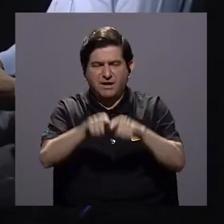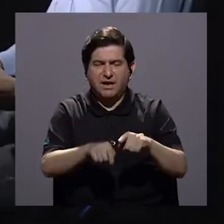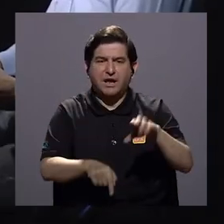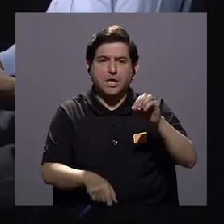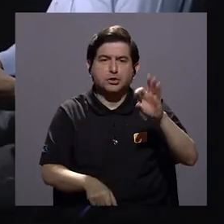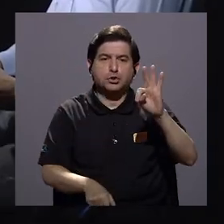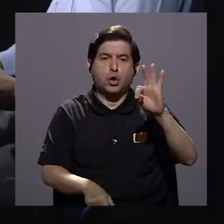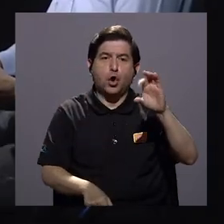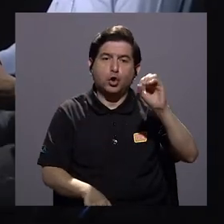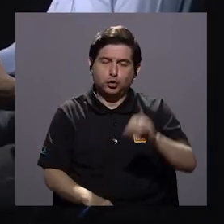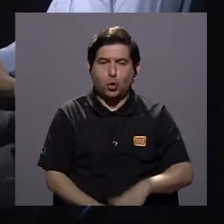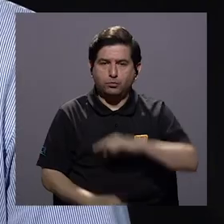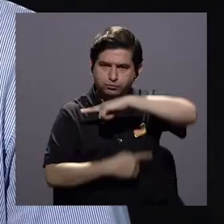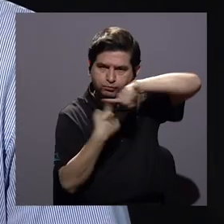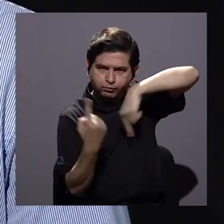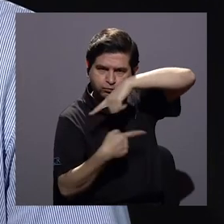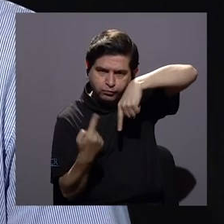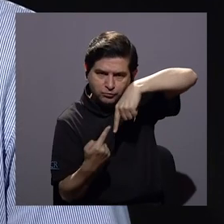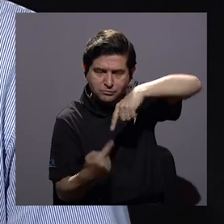el caso de Otto en el caso de Otto